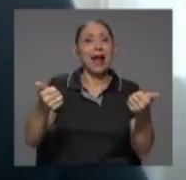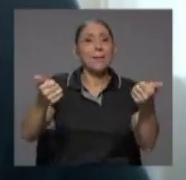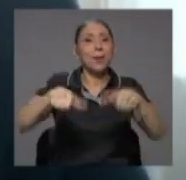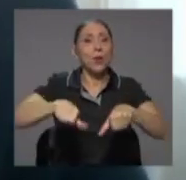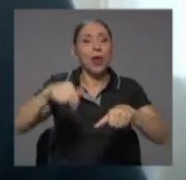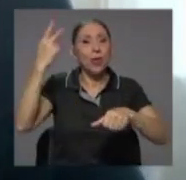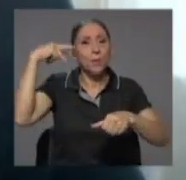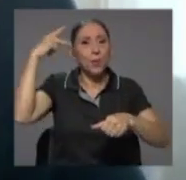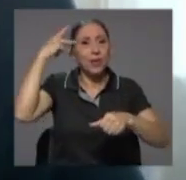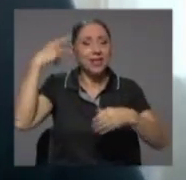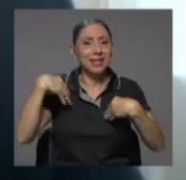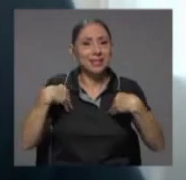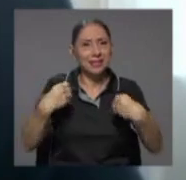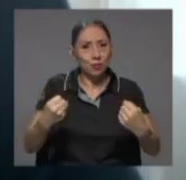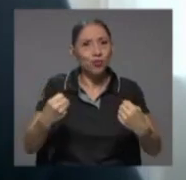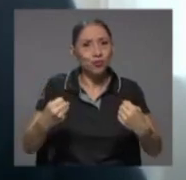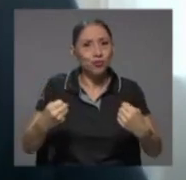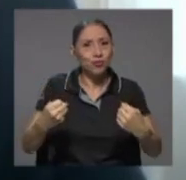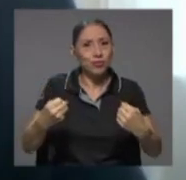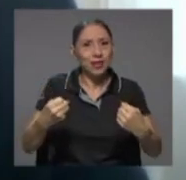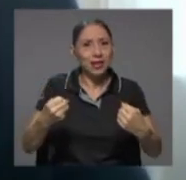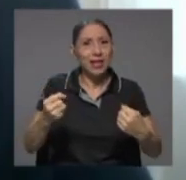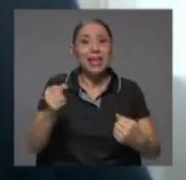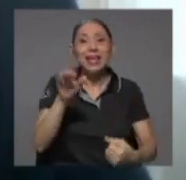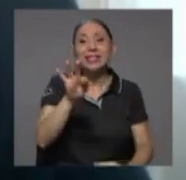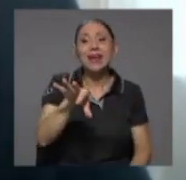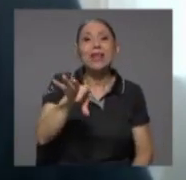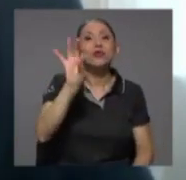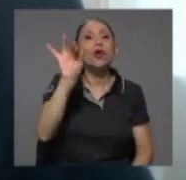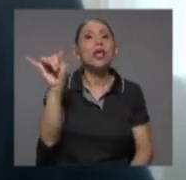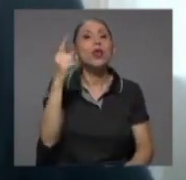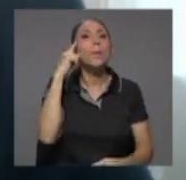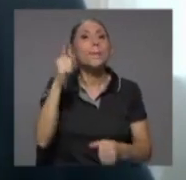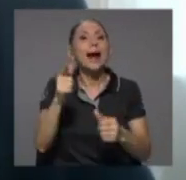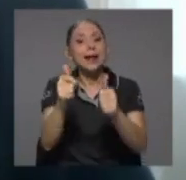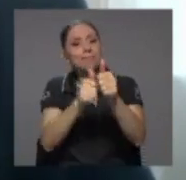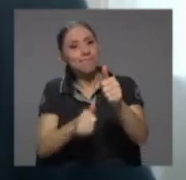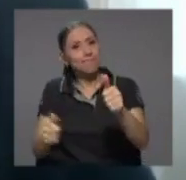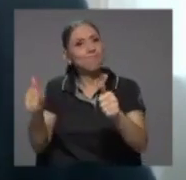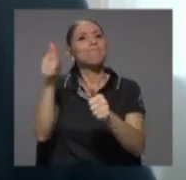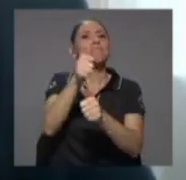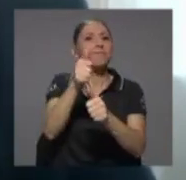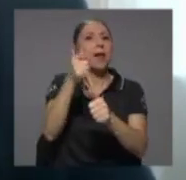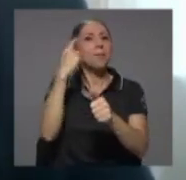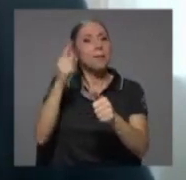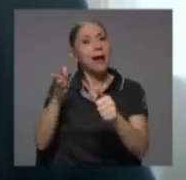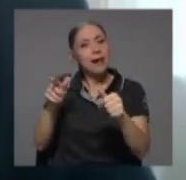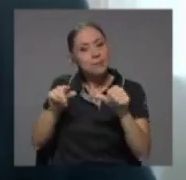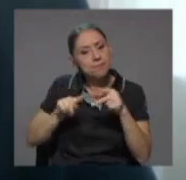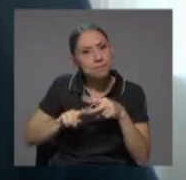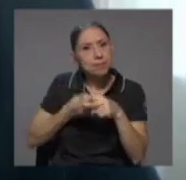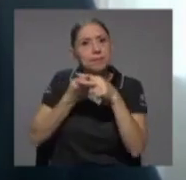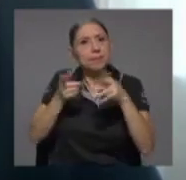que se había escogido como junta de lanza para para este proceso de